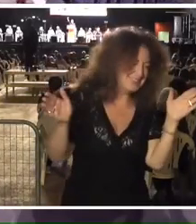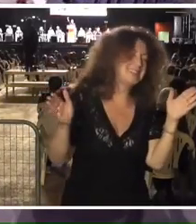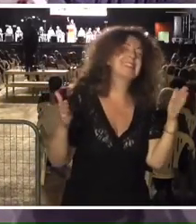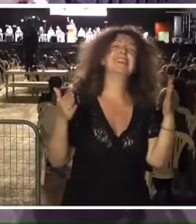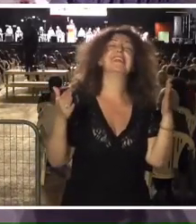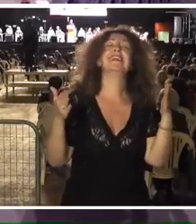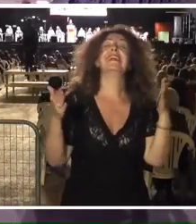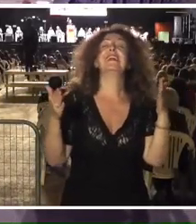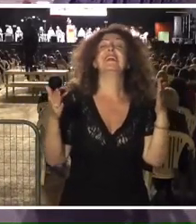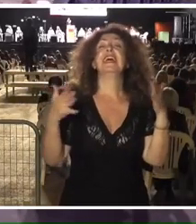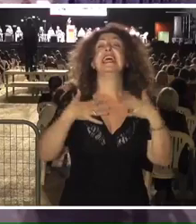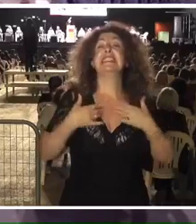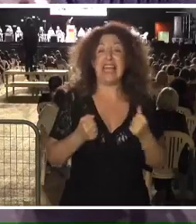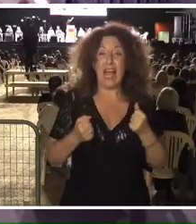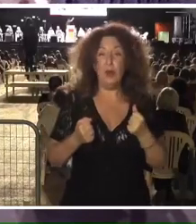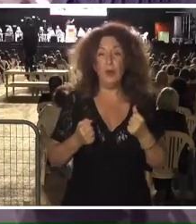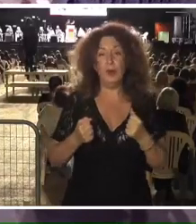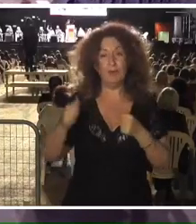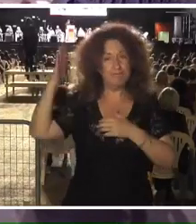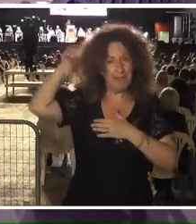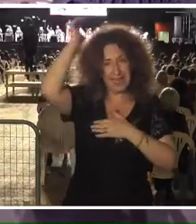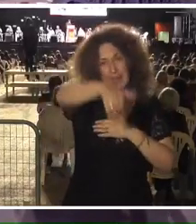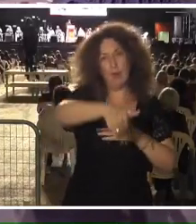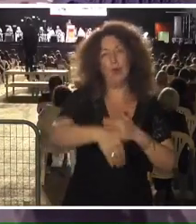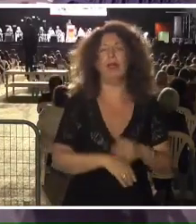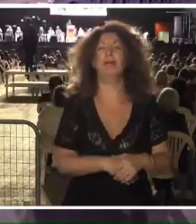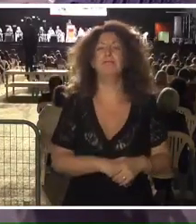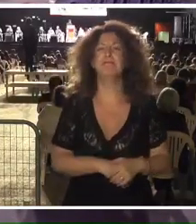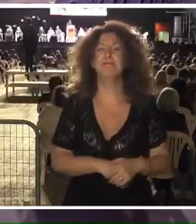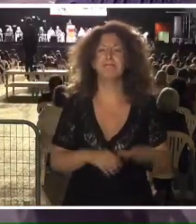Salud y República. Gracias.